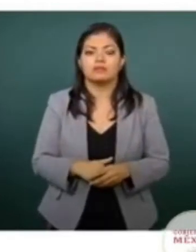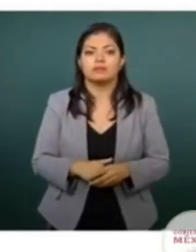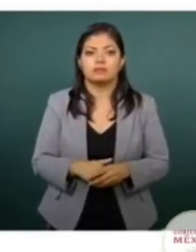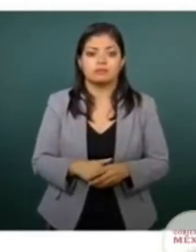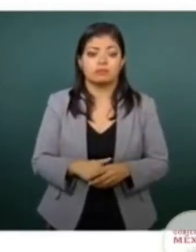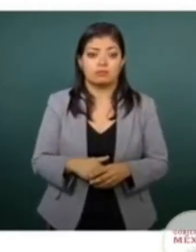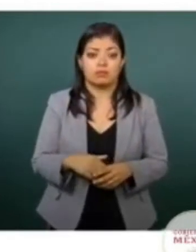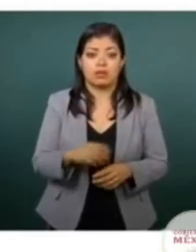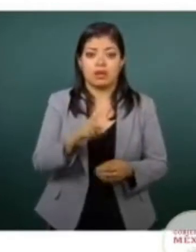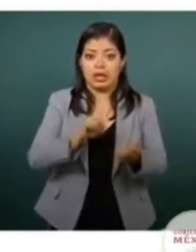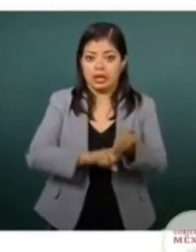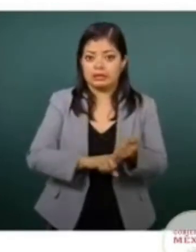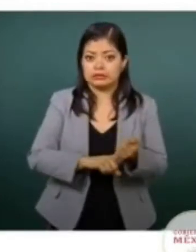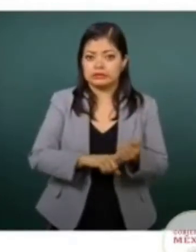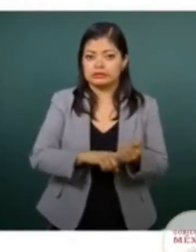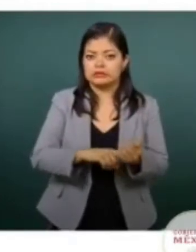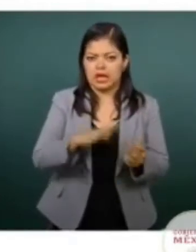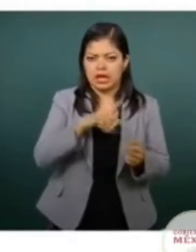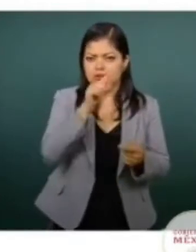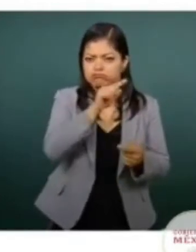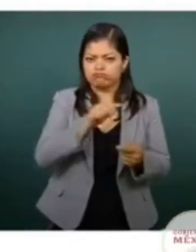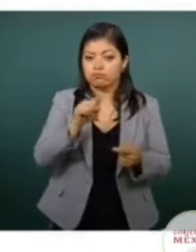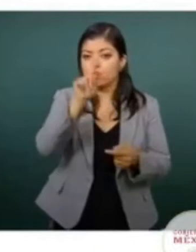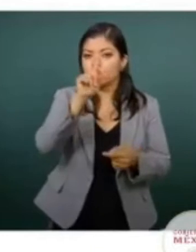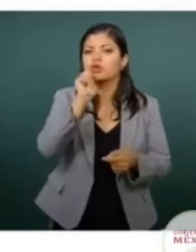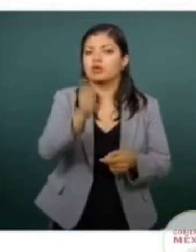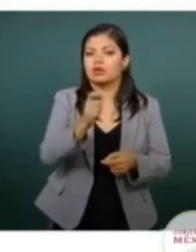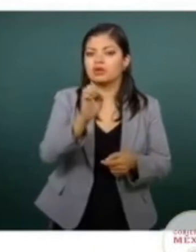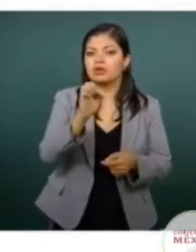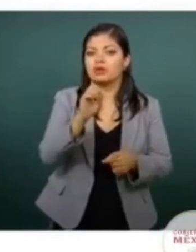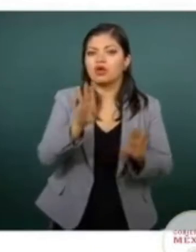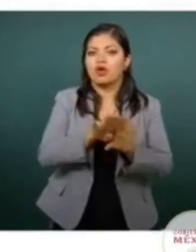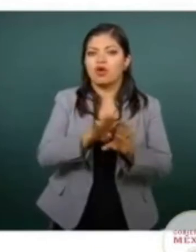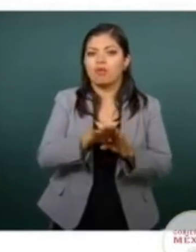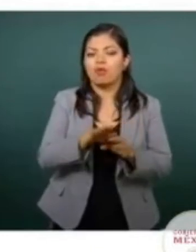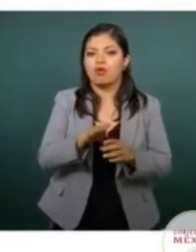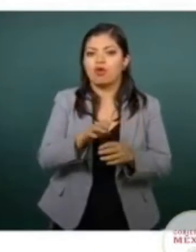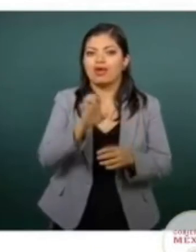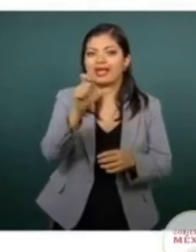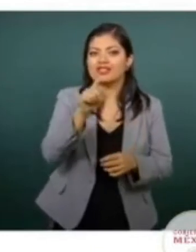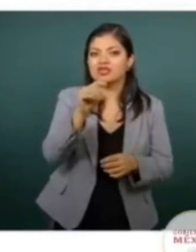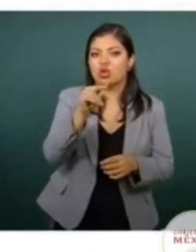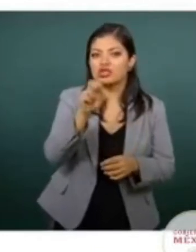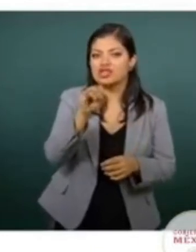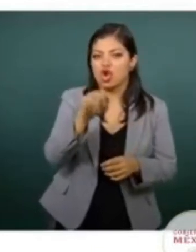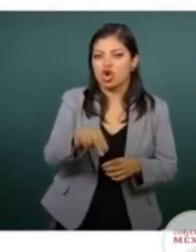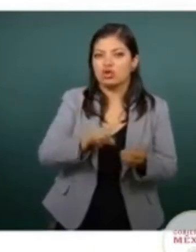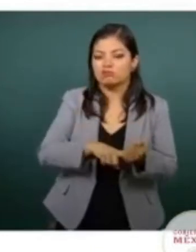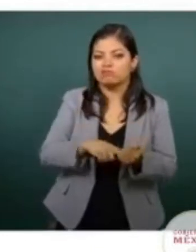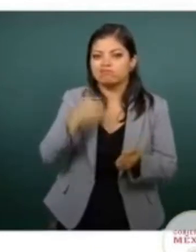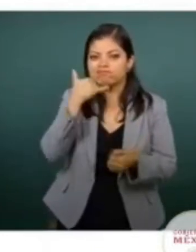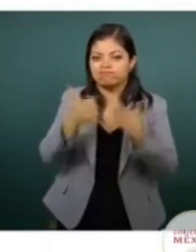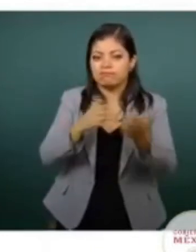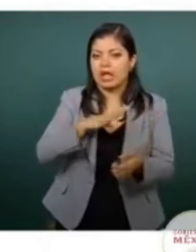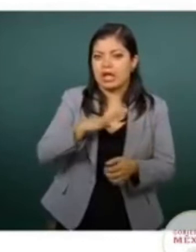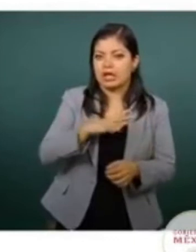excepción del de extorsión, es el que se identifica que va a la alta, tiene un octavo lugar